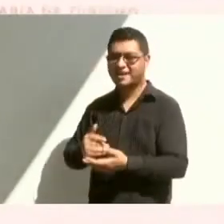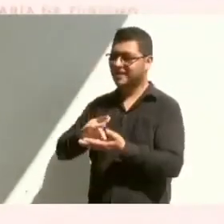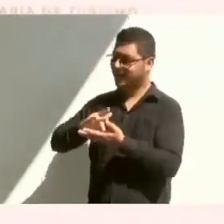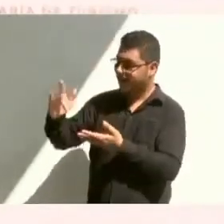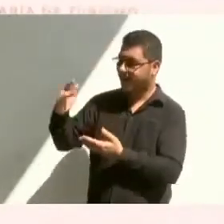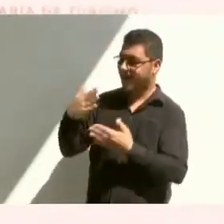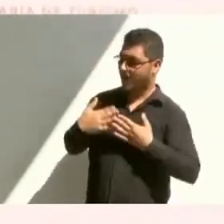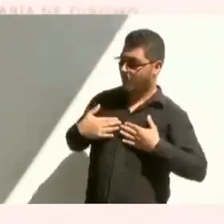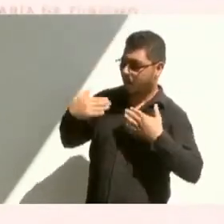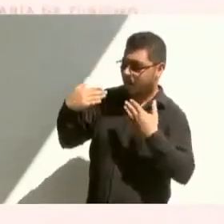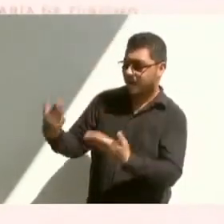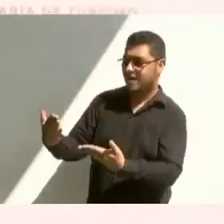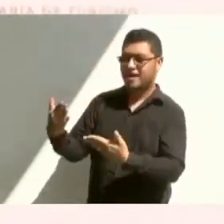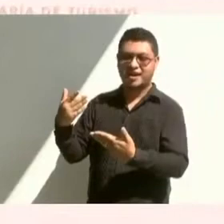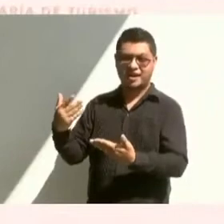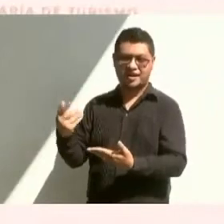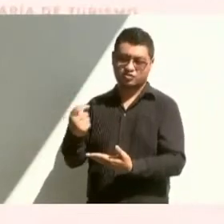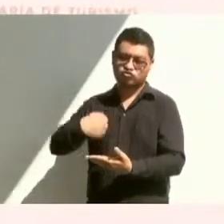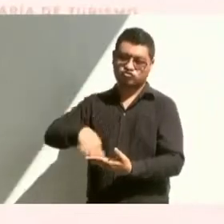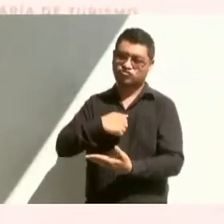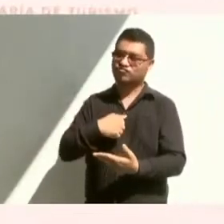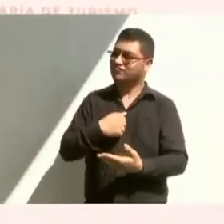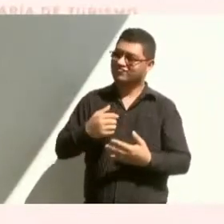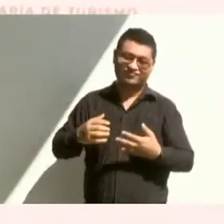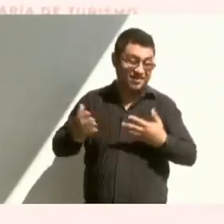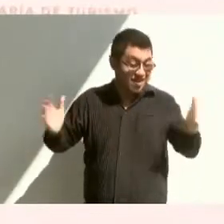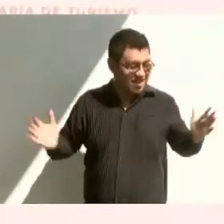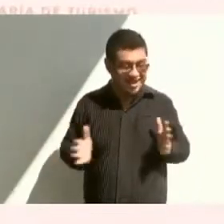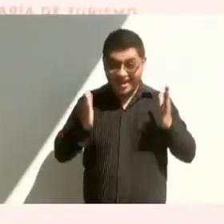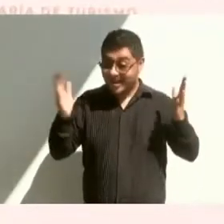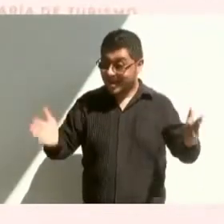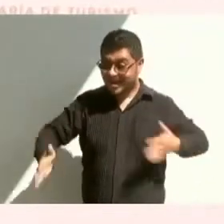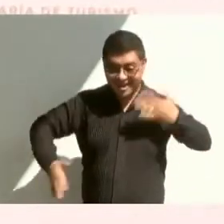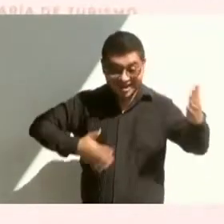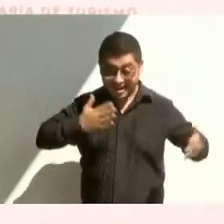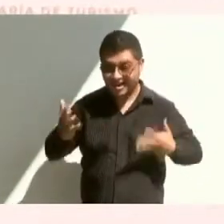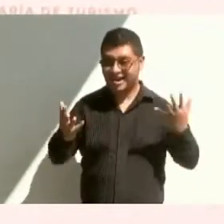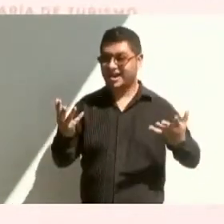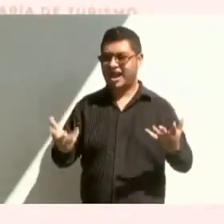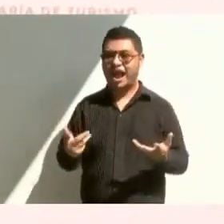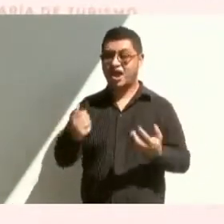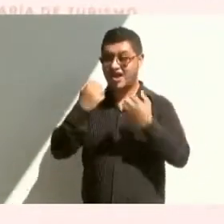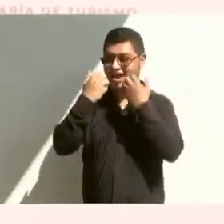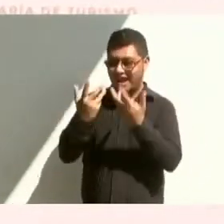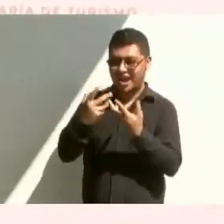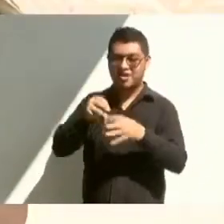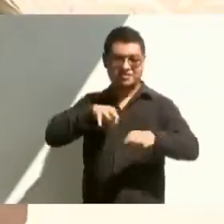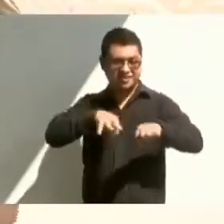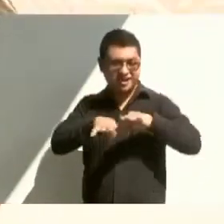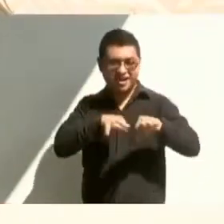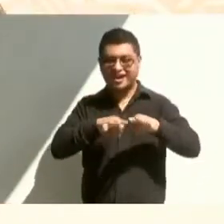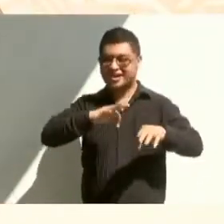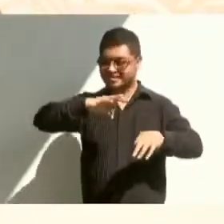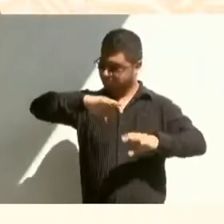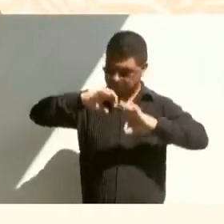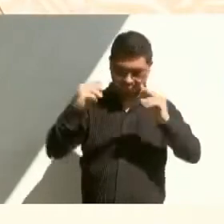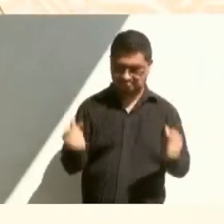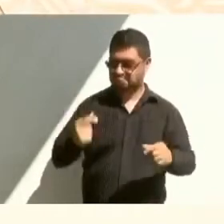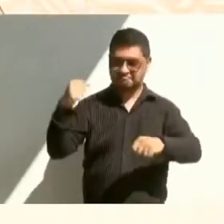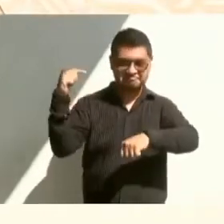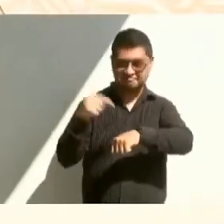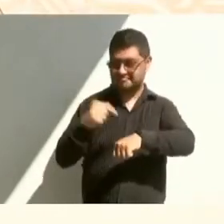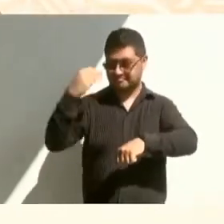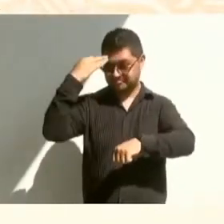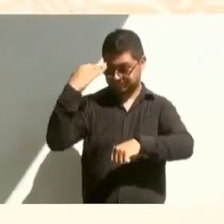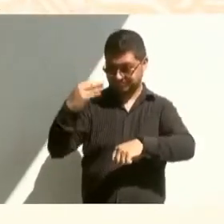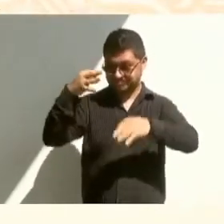confianza. Estamos muy entusiasmados con la obra y estamos todos puestos para lograr esto en tiempo